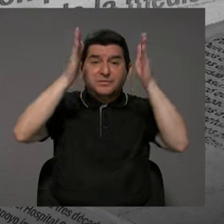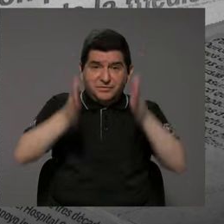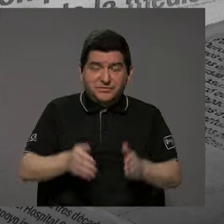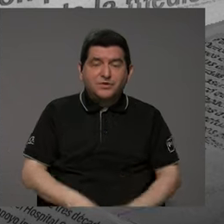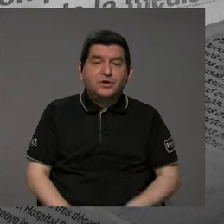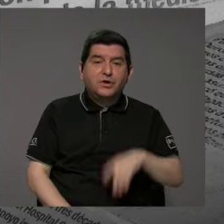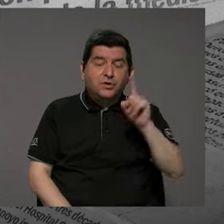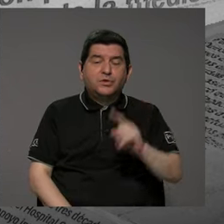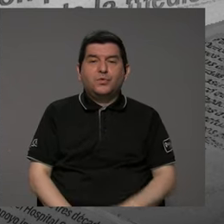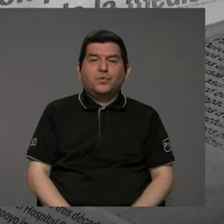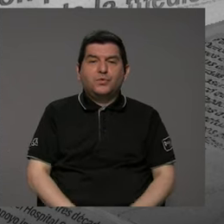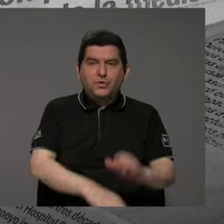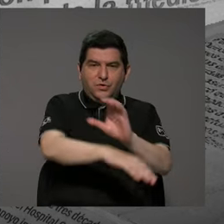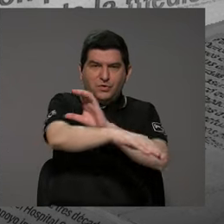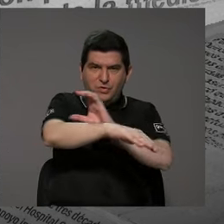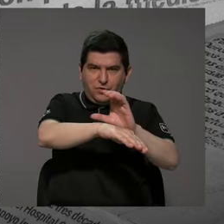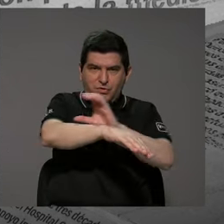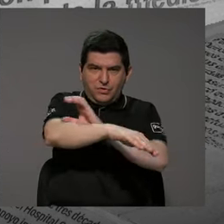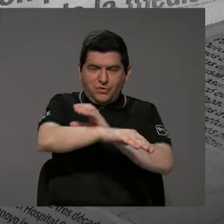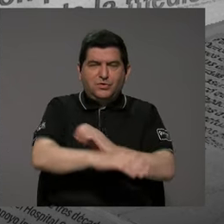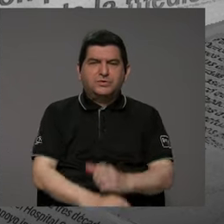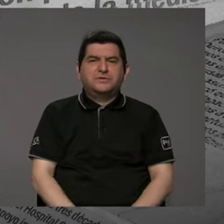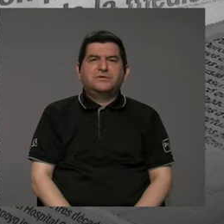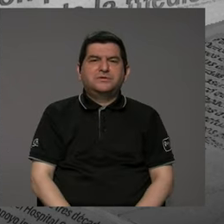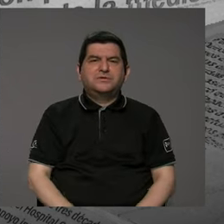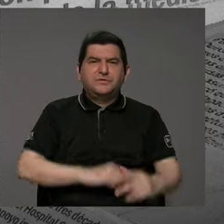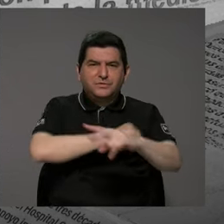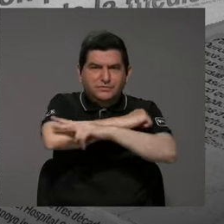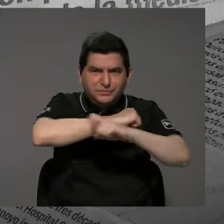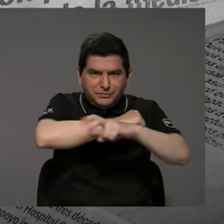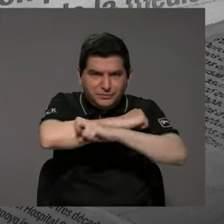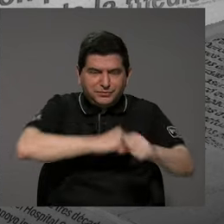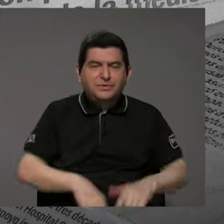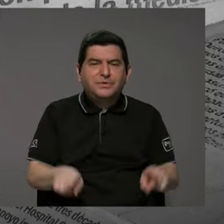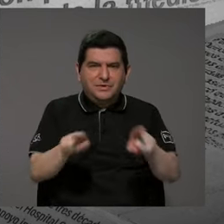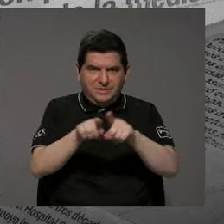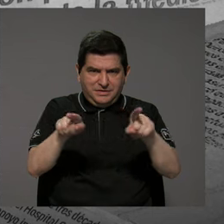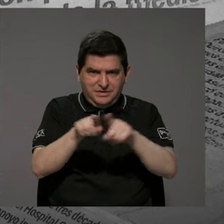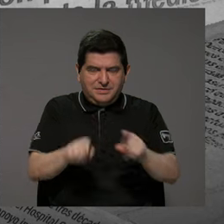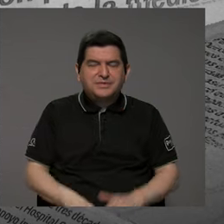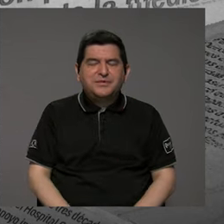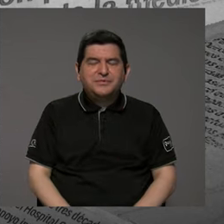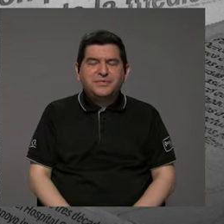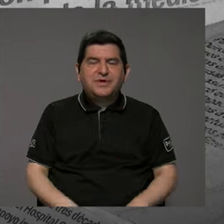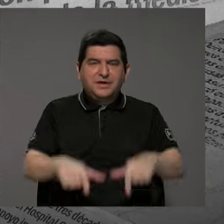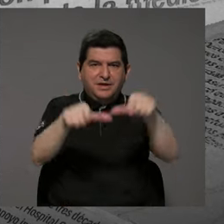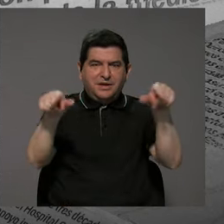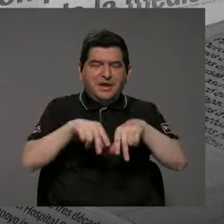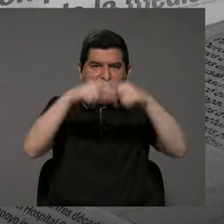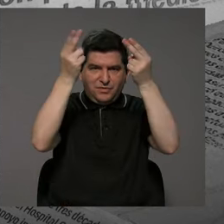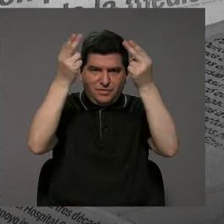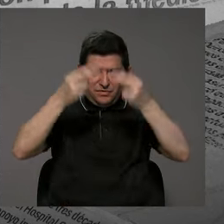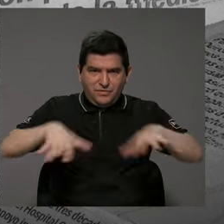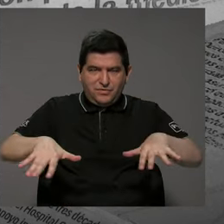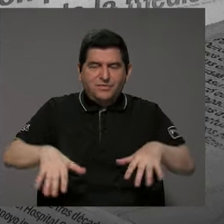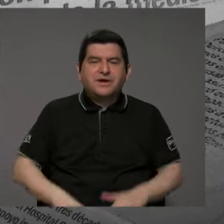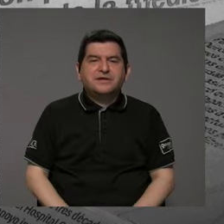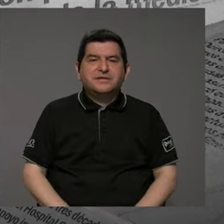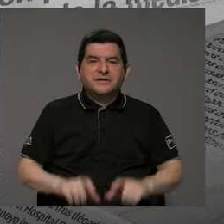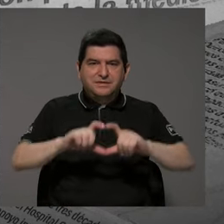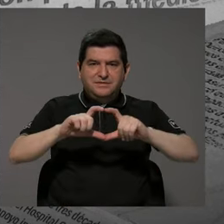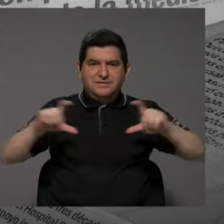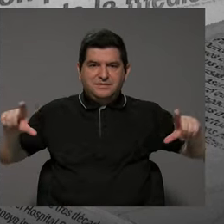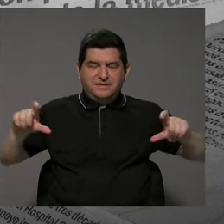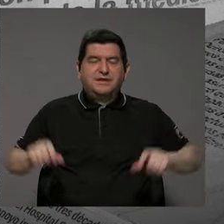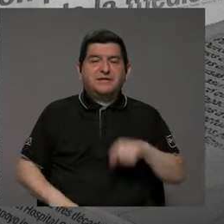sobre ciberdelincuencia también muy interesante. Entonces, hacerle la invitación para que lo consulten en nuestro sitio web, www.procic.ucr